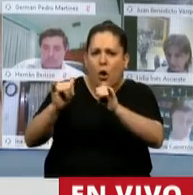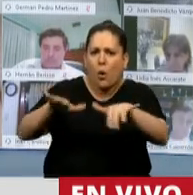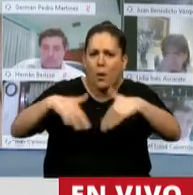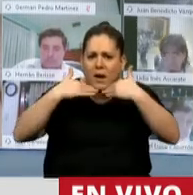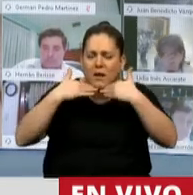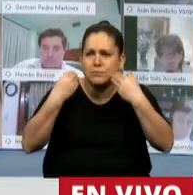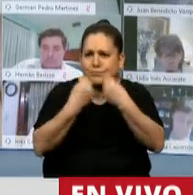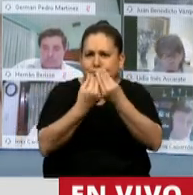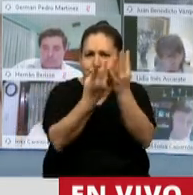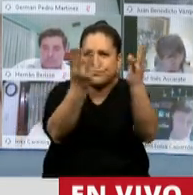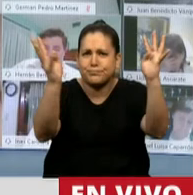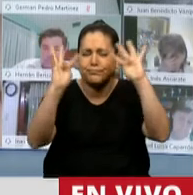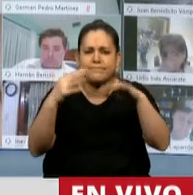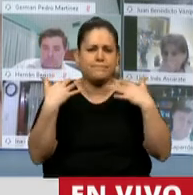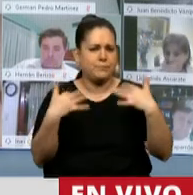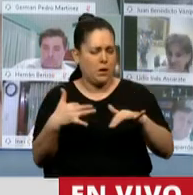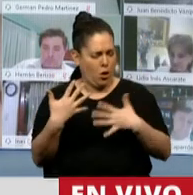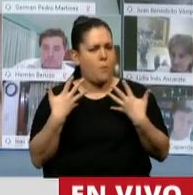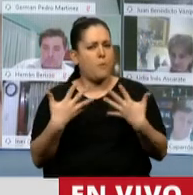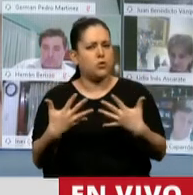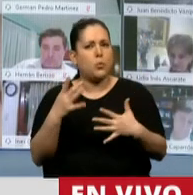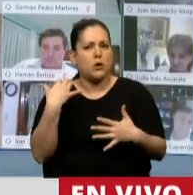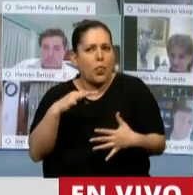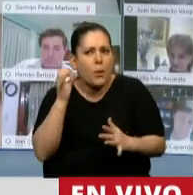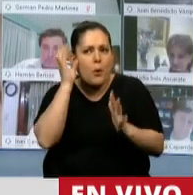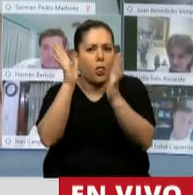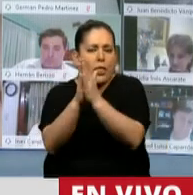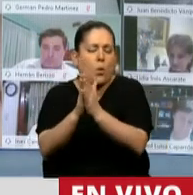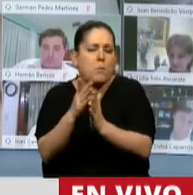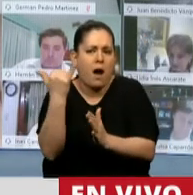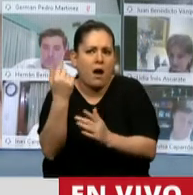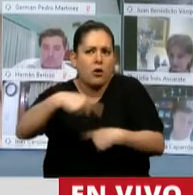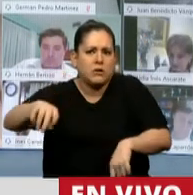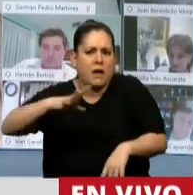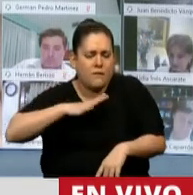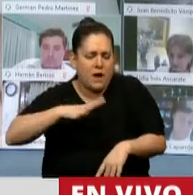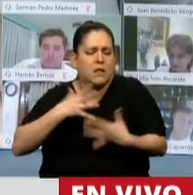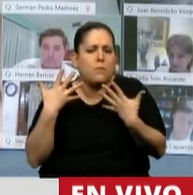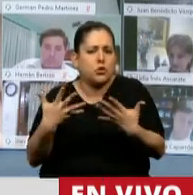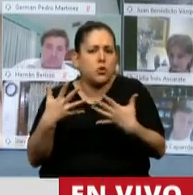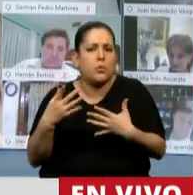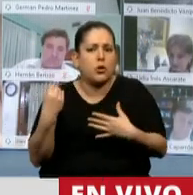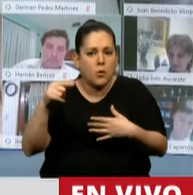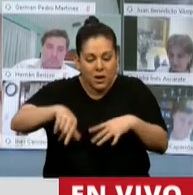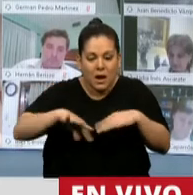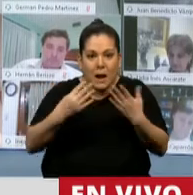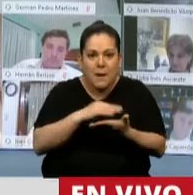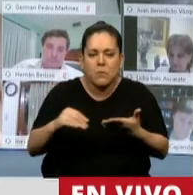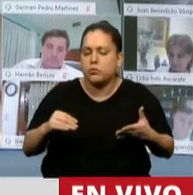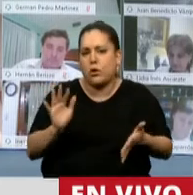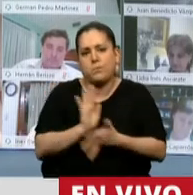las gradas. Y por supuesto que tenemos que pedir perdón. Y por supuesto, porque esta es una voz colectiva, la de este cuerpo.